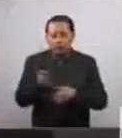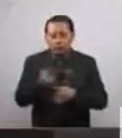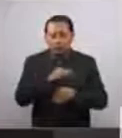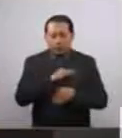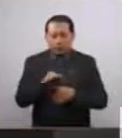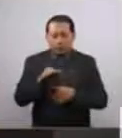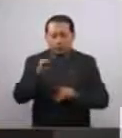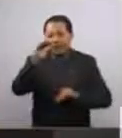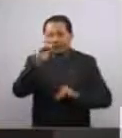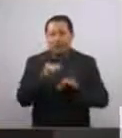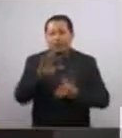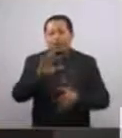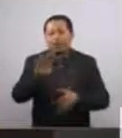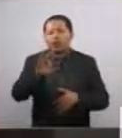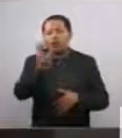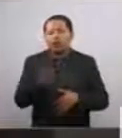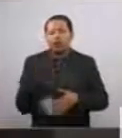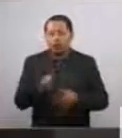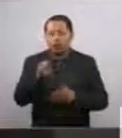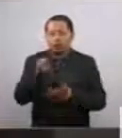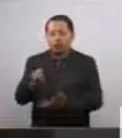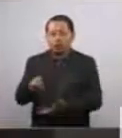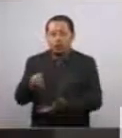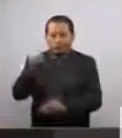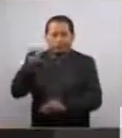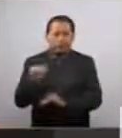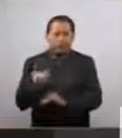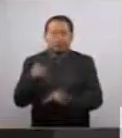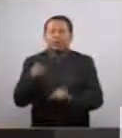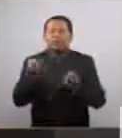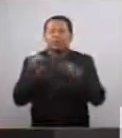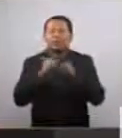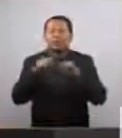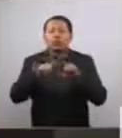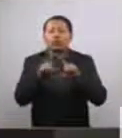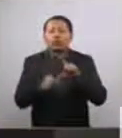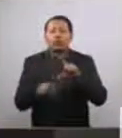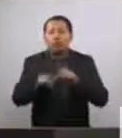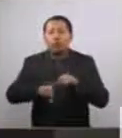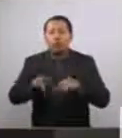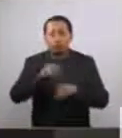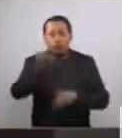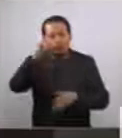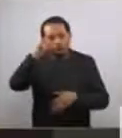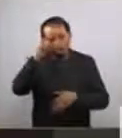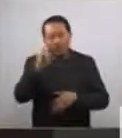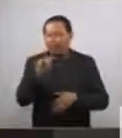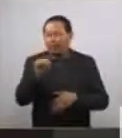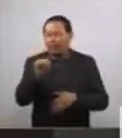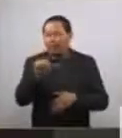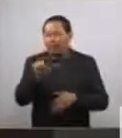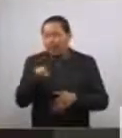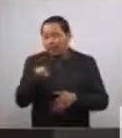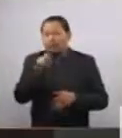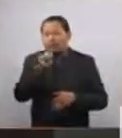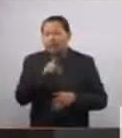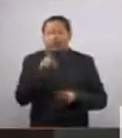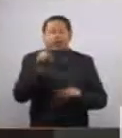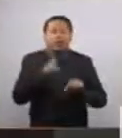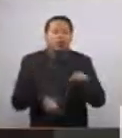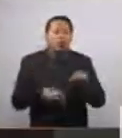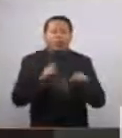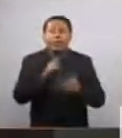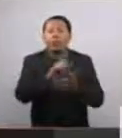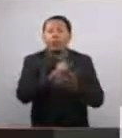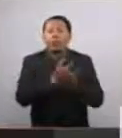en un 50% del presupuesto del Instituto Nacional de los Pueblos Indígenas. Eliminó también el